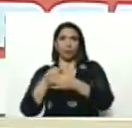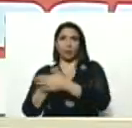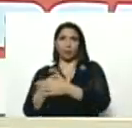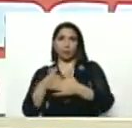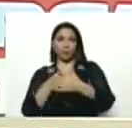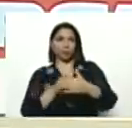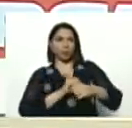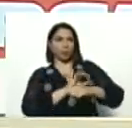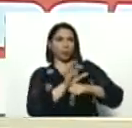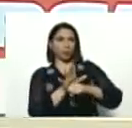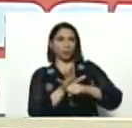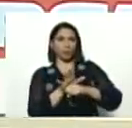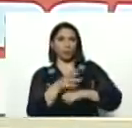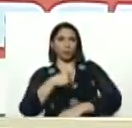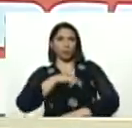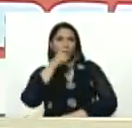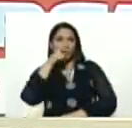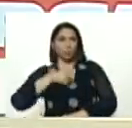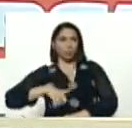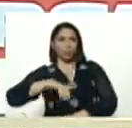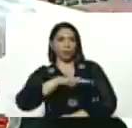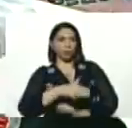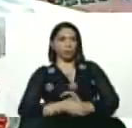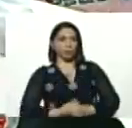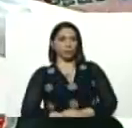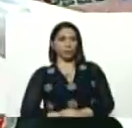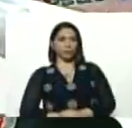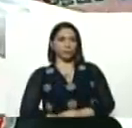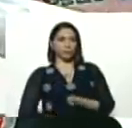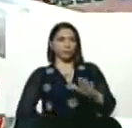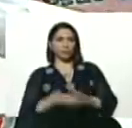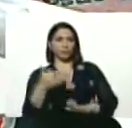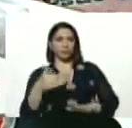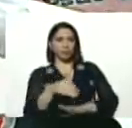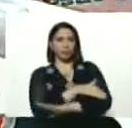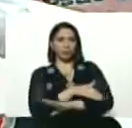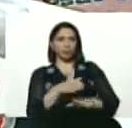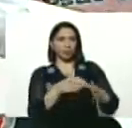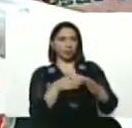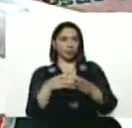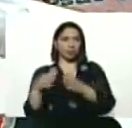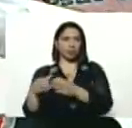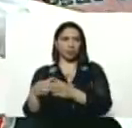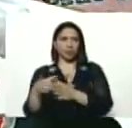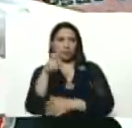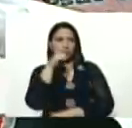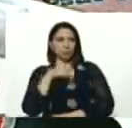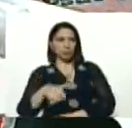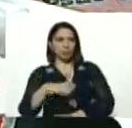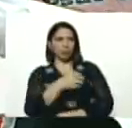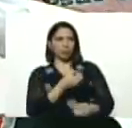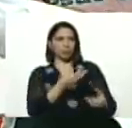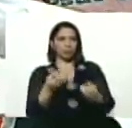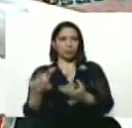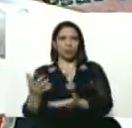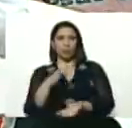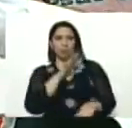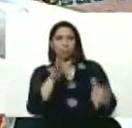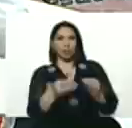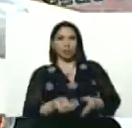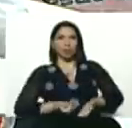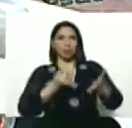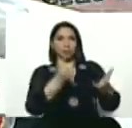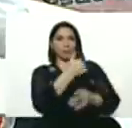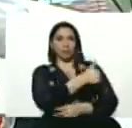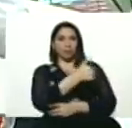el COVID-19, nuestro pueblo, estado, en la calle, organizando a nuestro pueblo, para la entrega de los CLAC, en cada una de,